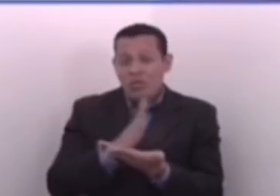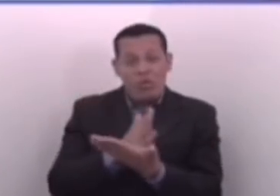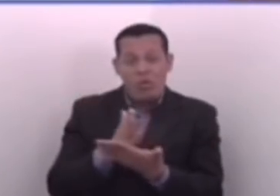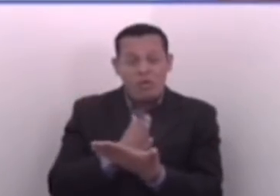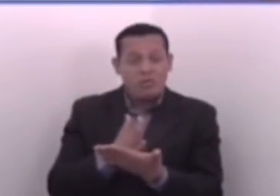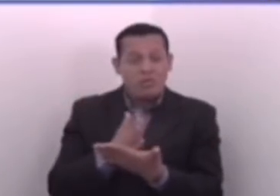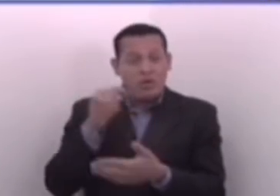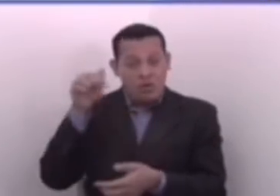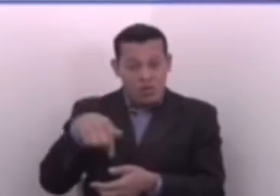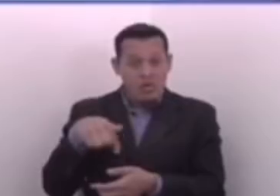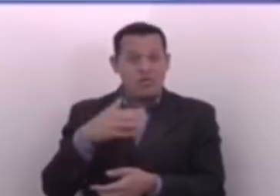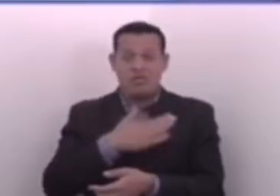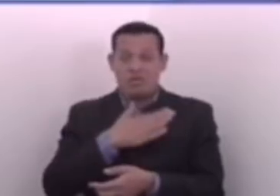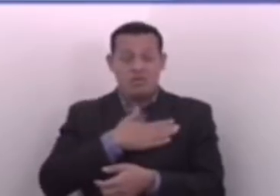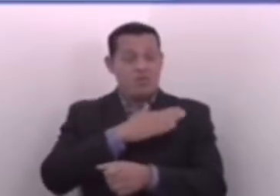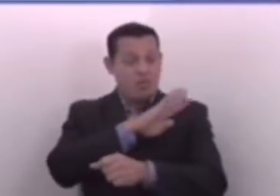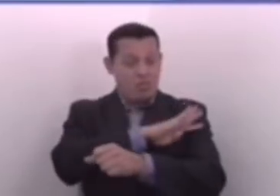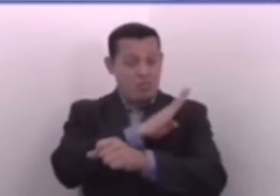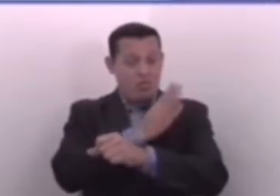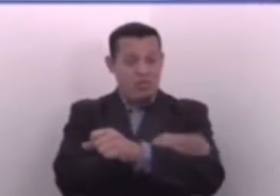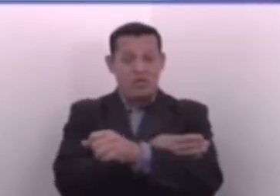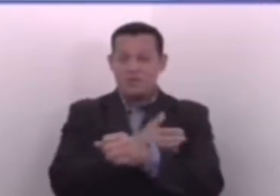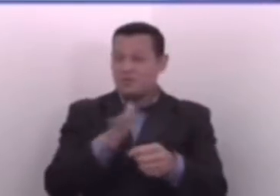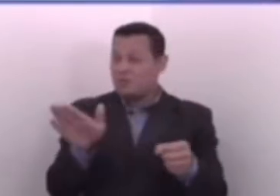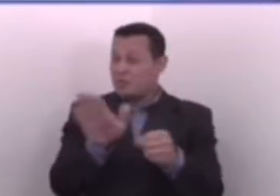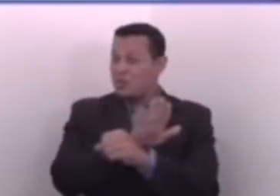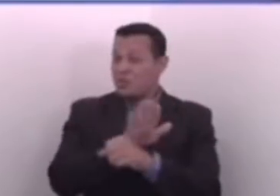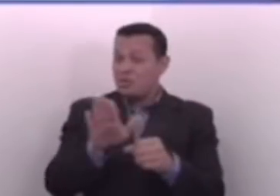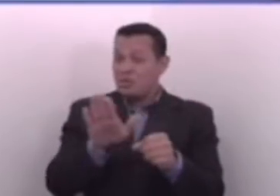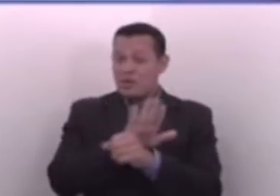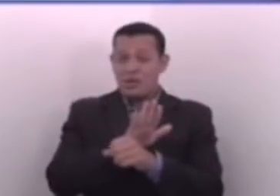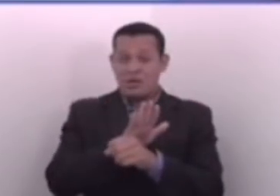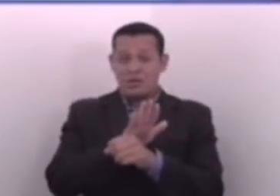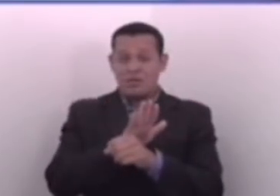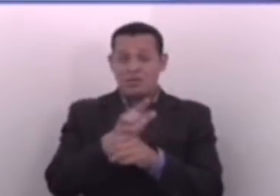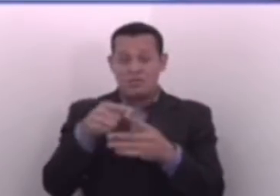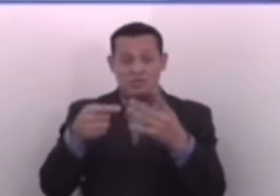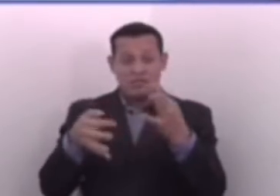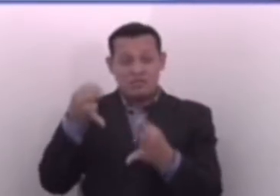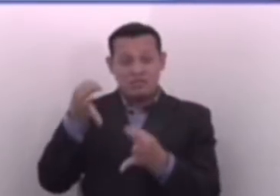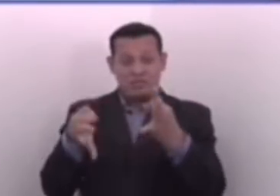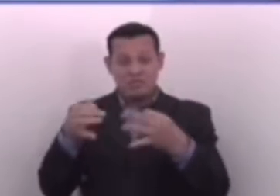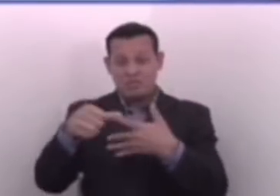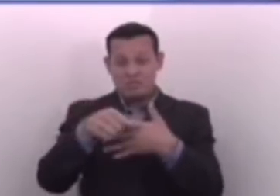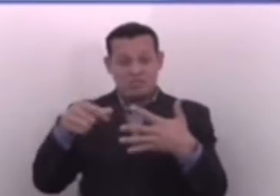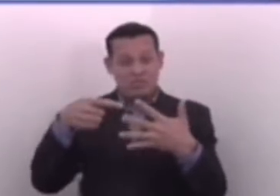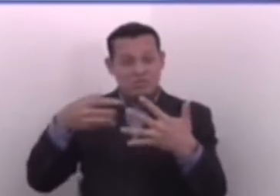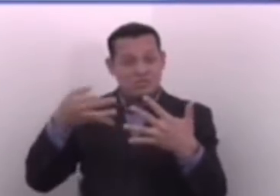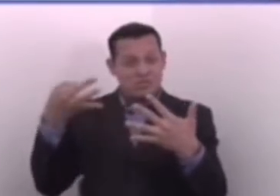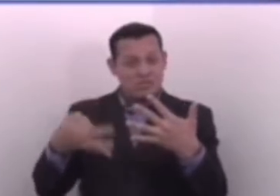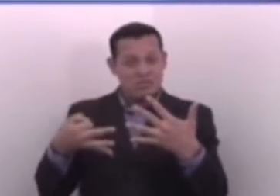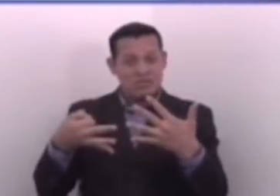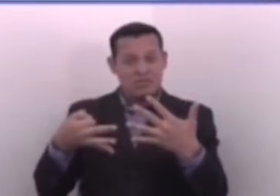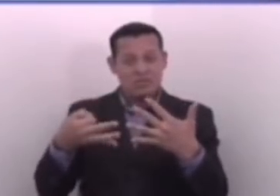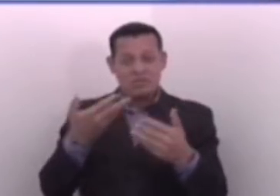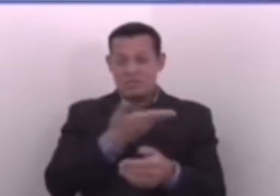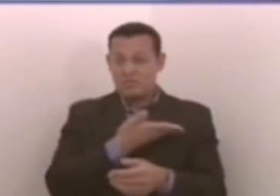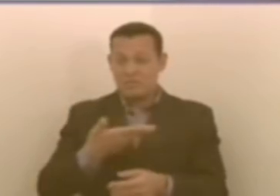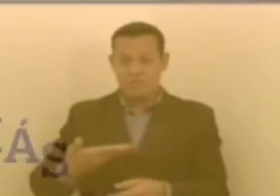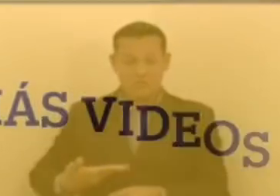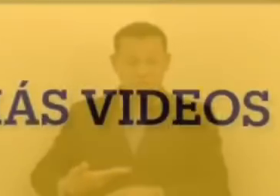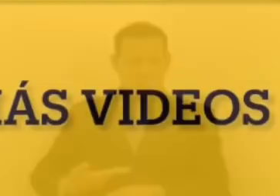y hoy que se tiene el poder total el judicial, el legislativo y el ejecutivo